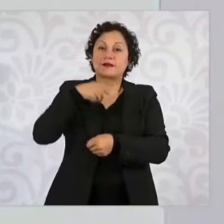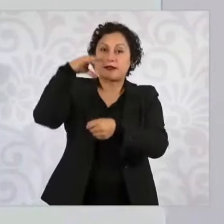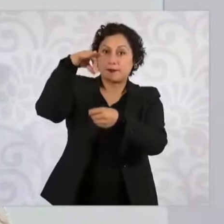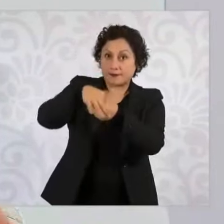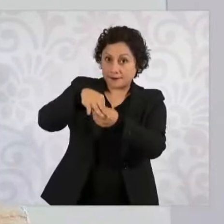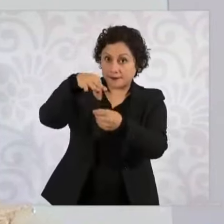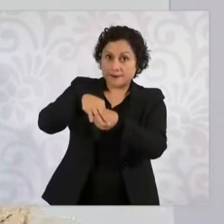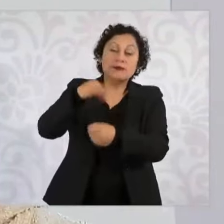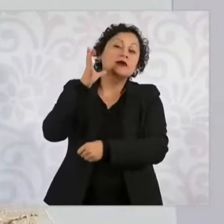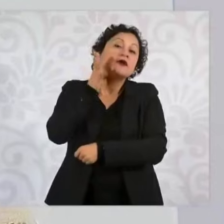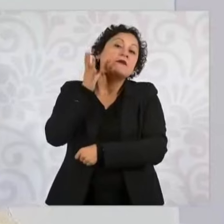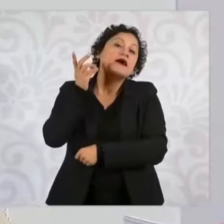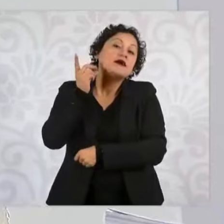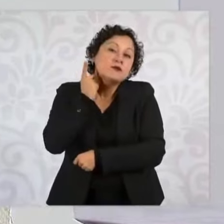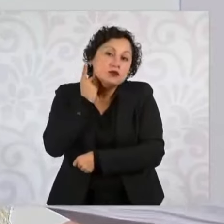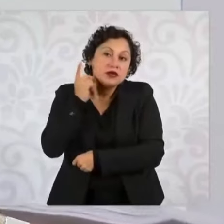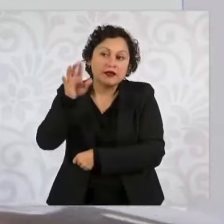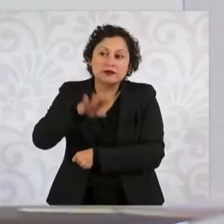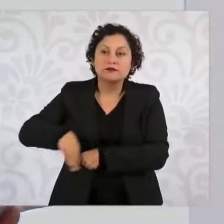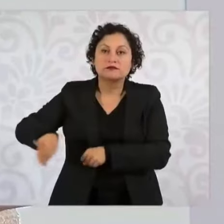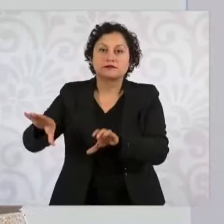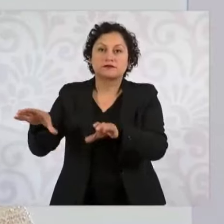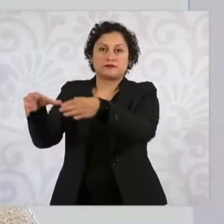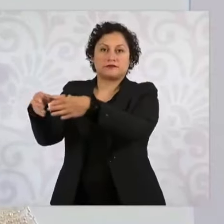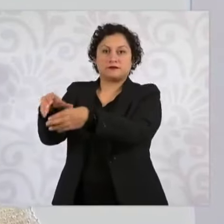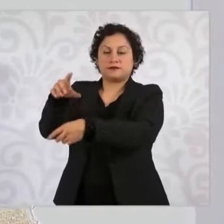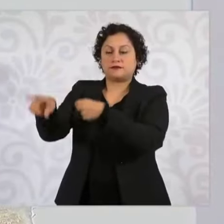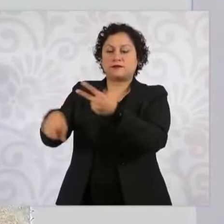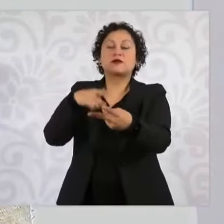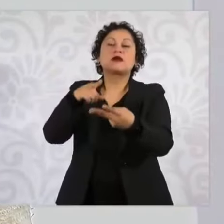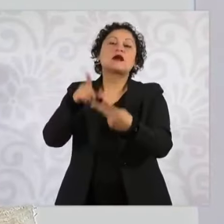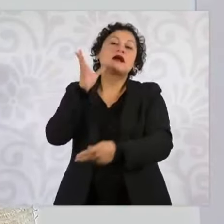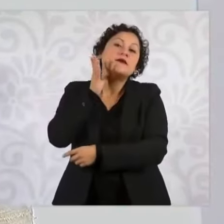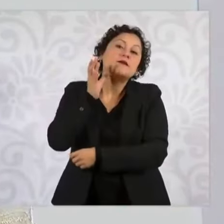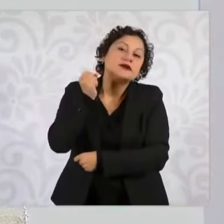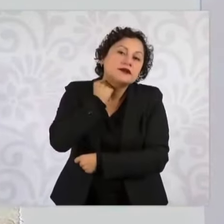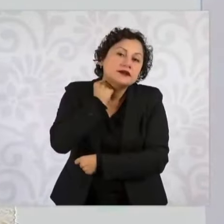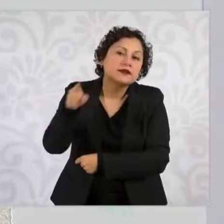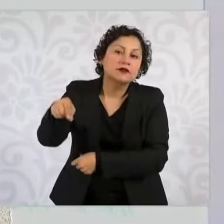Diputados. Dos terceras partes de la Cámara de Senadores.